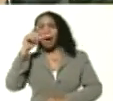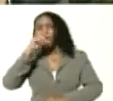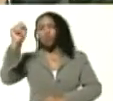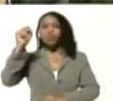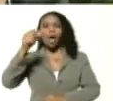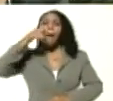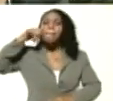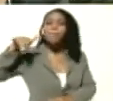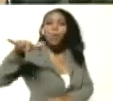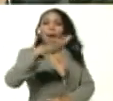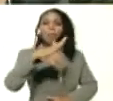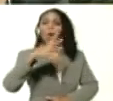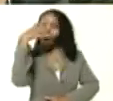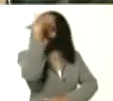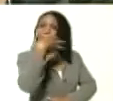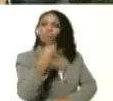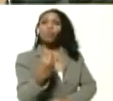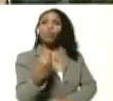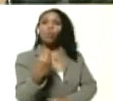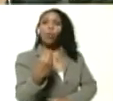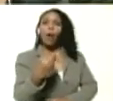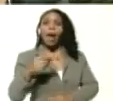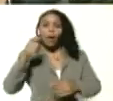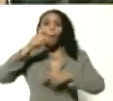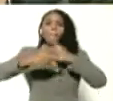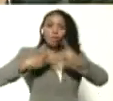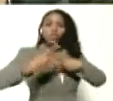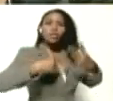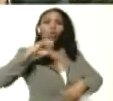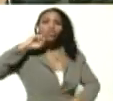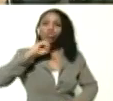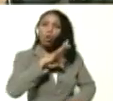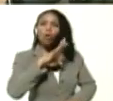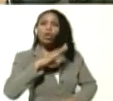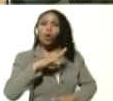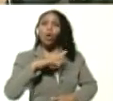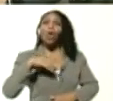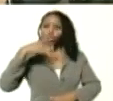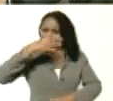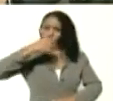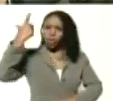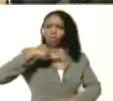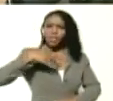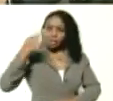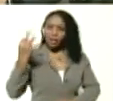pueblo, es una juventud, es un proceso histórico, somos de verdad,